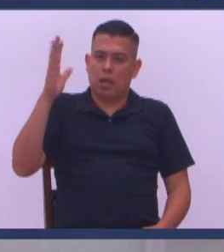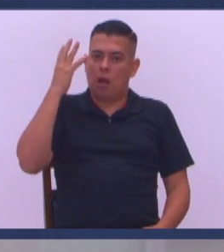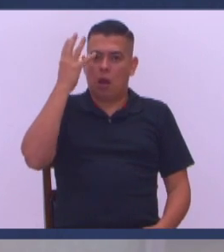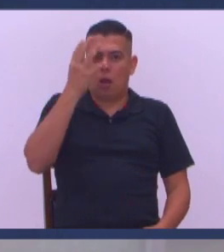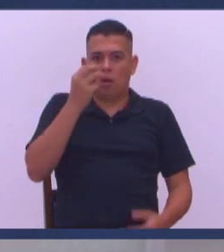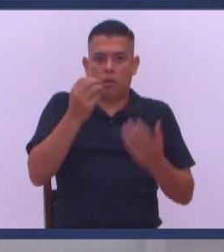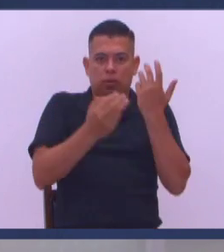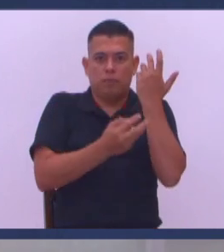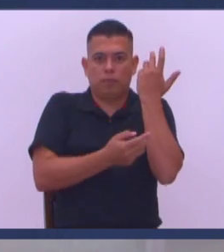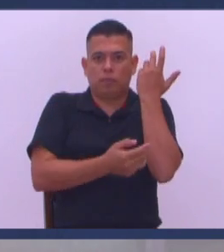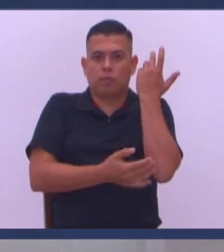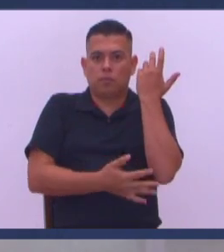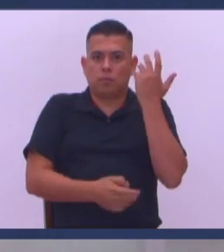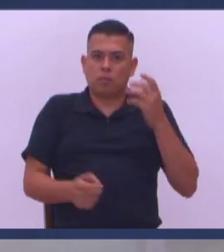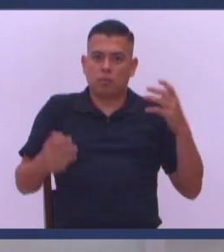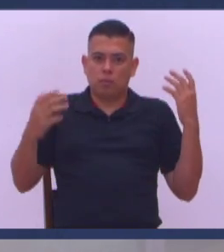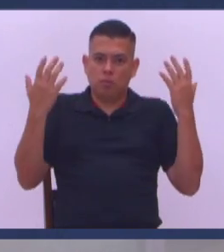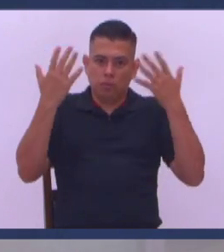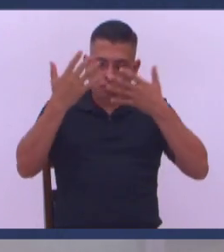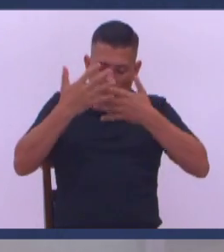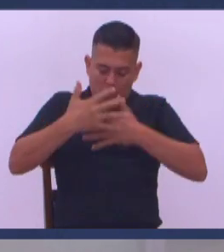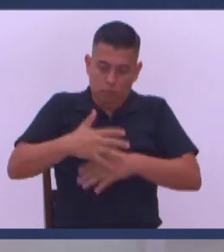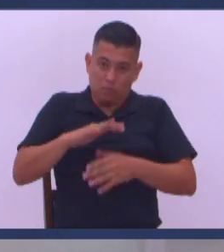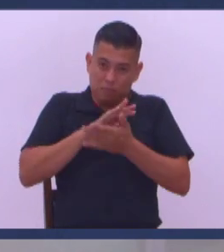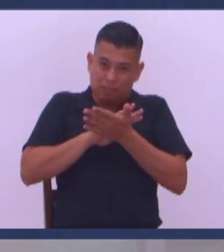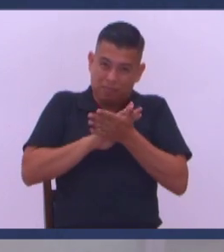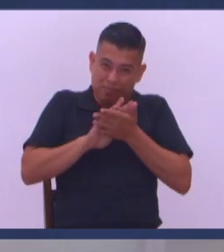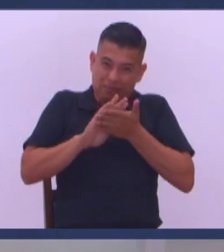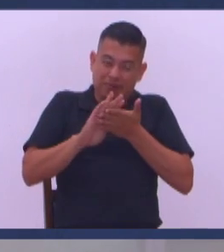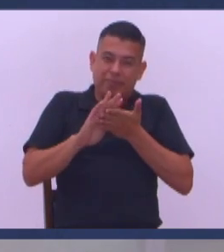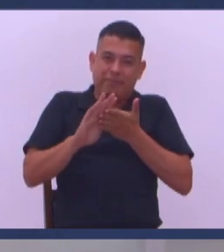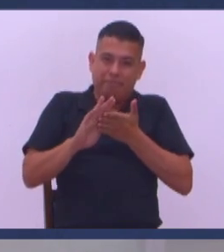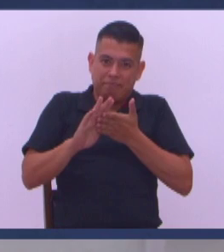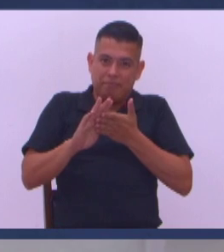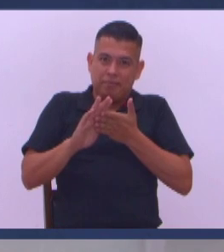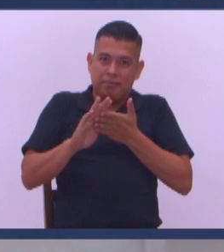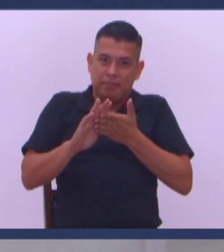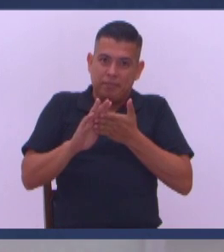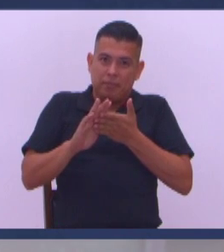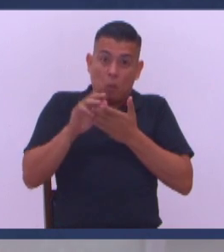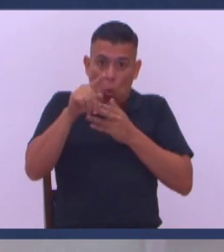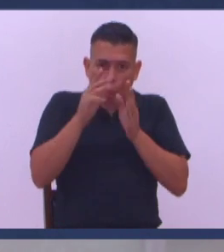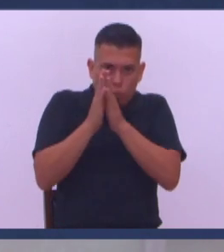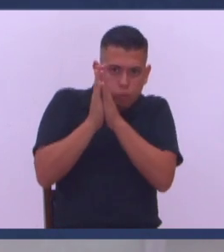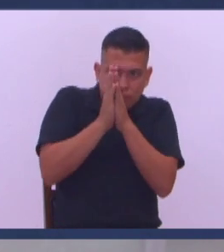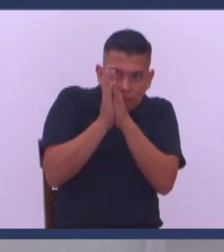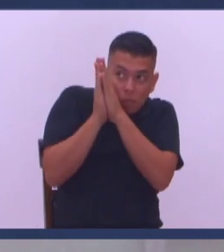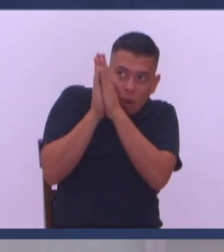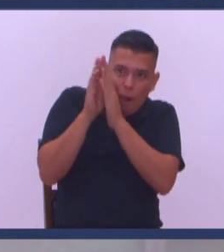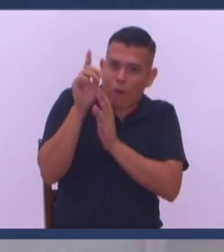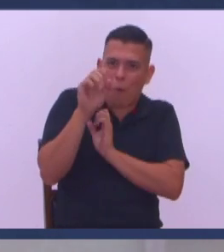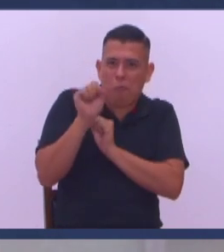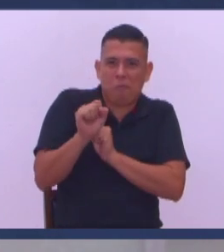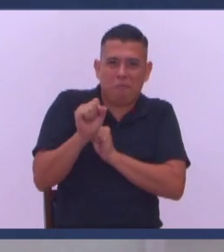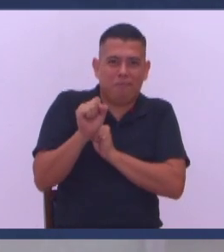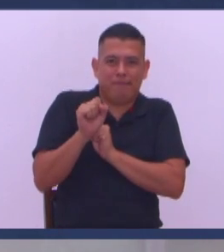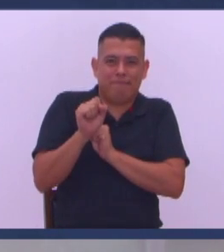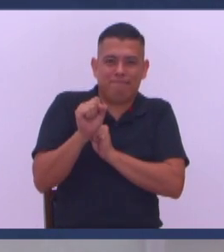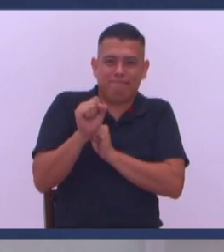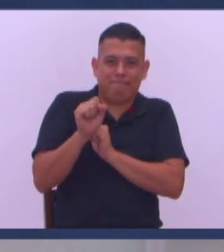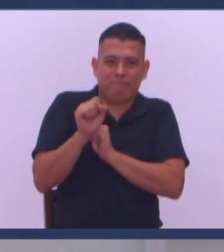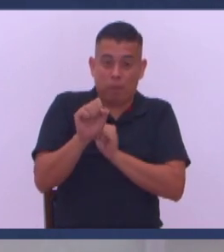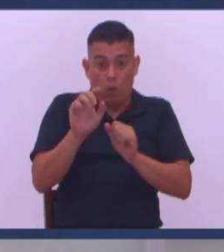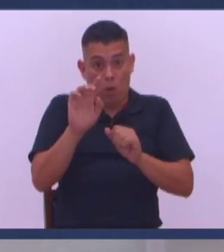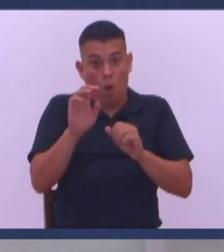tan linda Su sangre Que nos purifica Pero no te escondas No te escondas